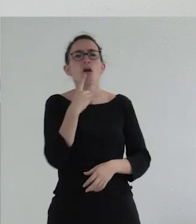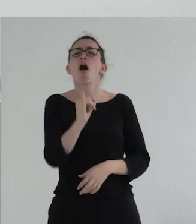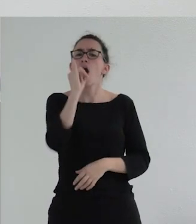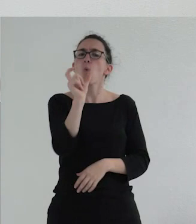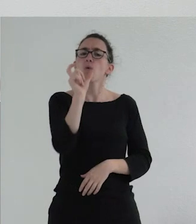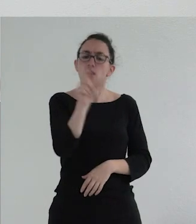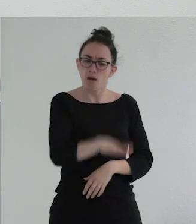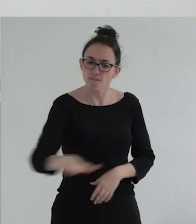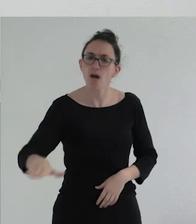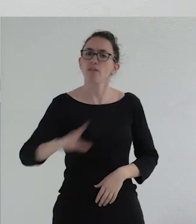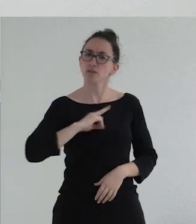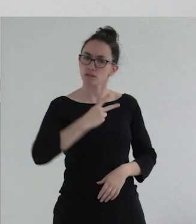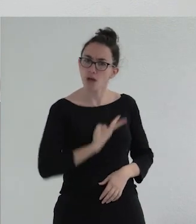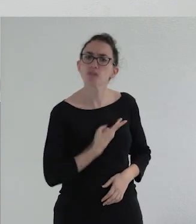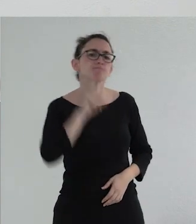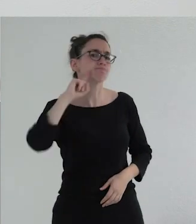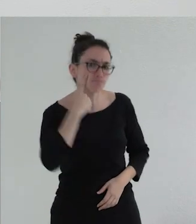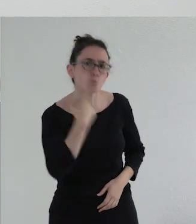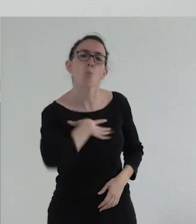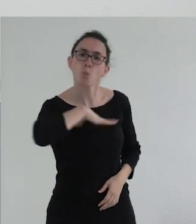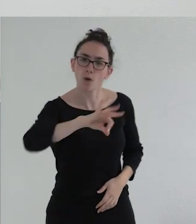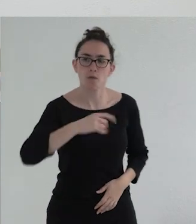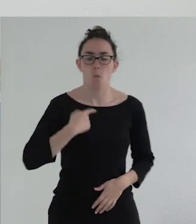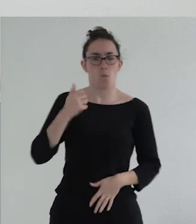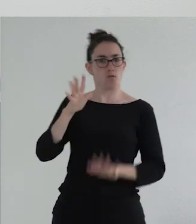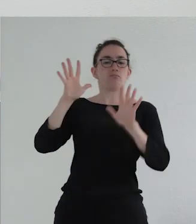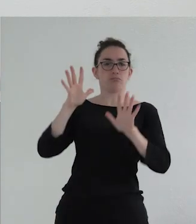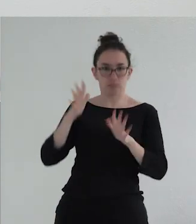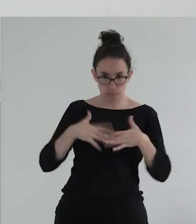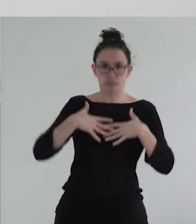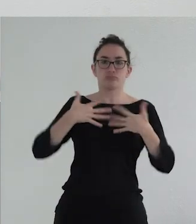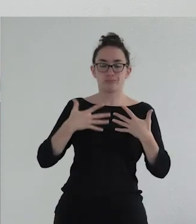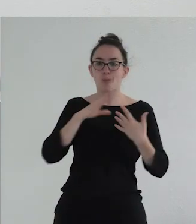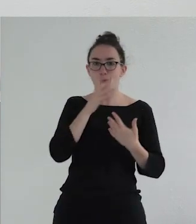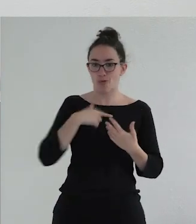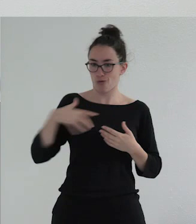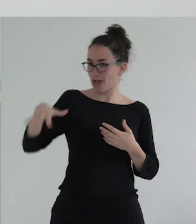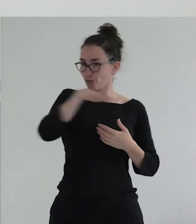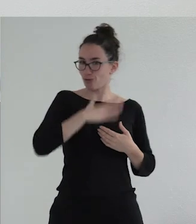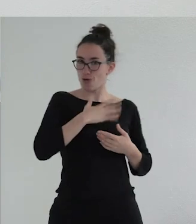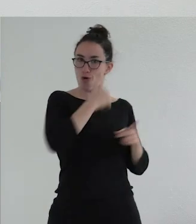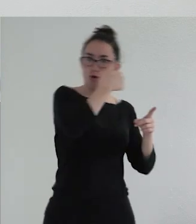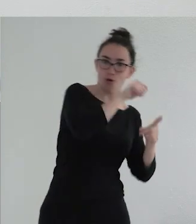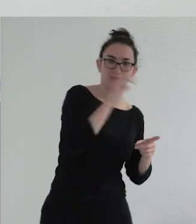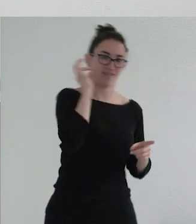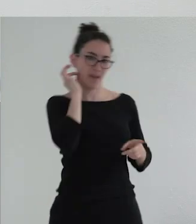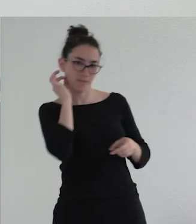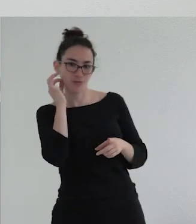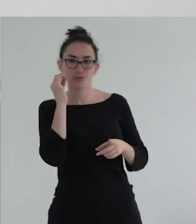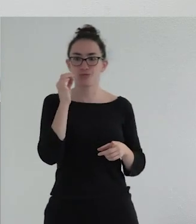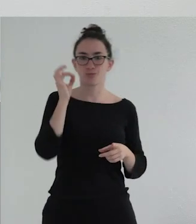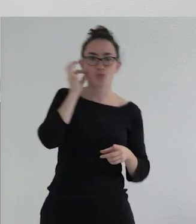auténtica infancia trans que se puede identificar porque me desconcierta en un entorno en el que estoy rodeado de hombres femeninos y mujeres masculinas adultas